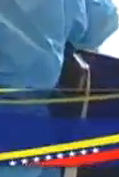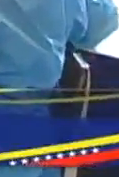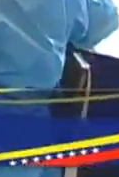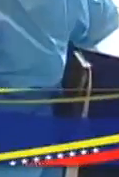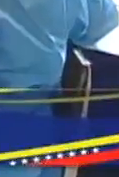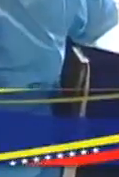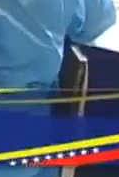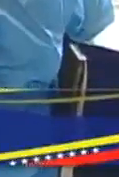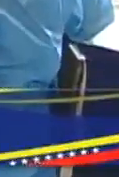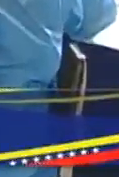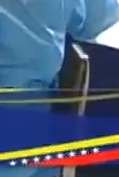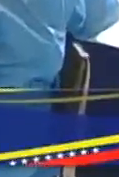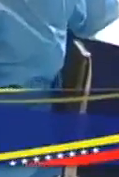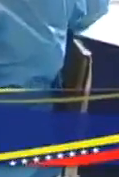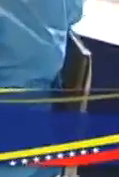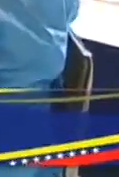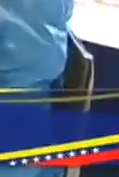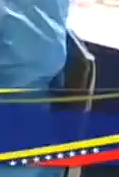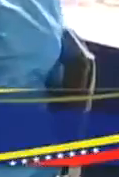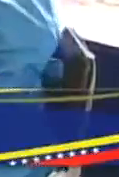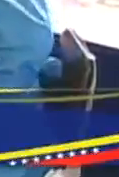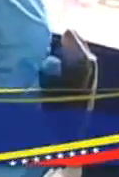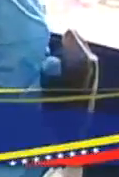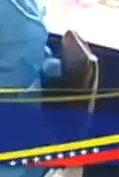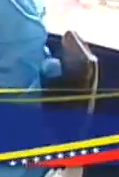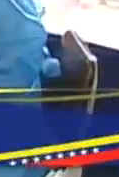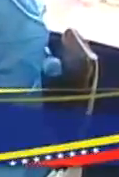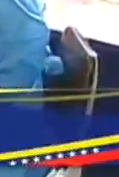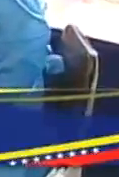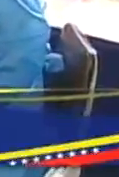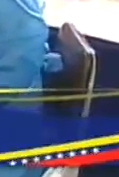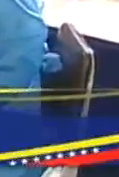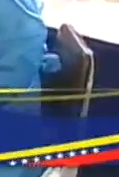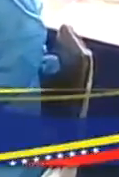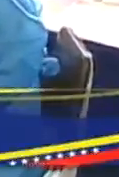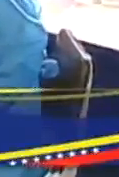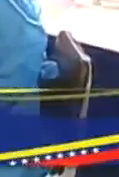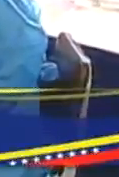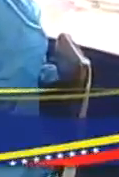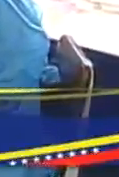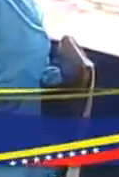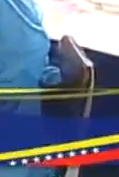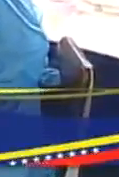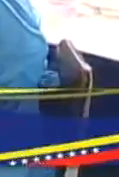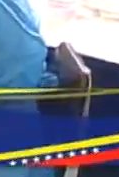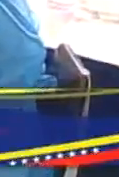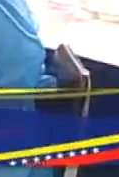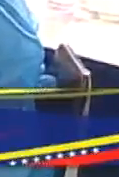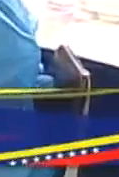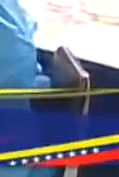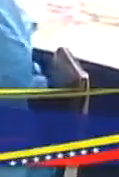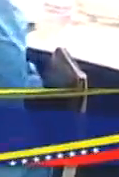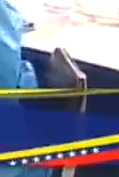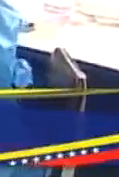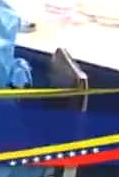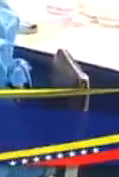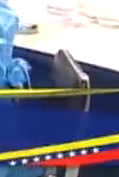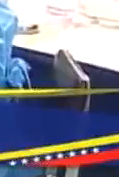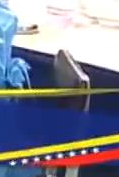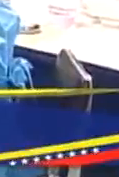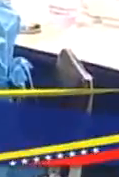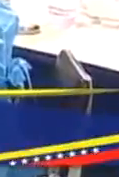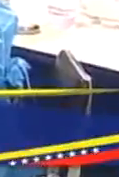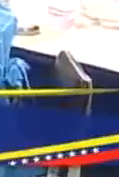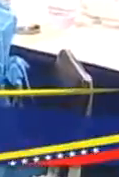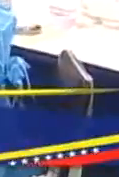inicialmente como en todos los países pues arrancamos con los trabajadores y las trabajadoras de salud y a partir de ayer incorporamos a los mayores de 60 años